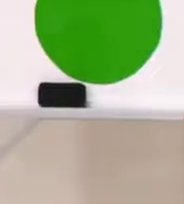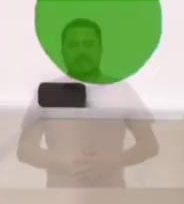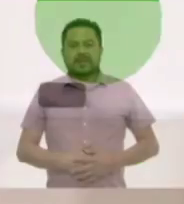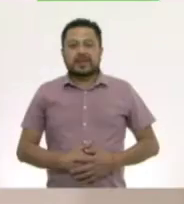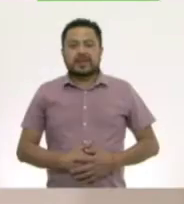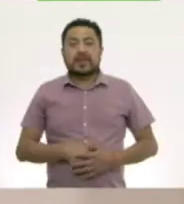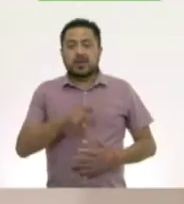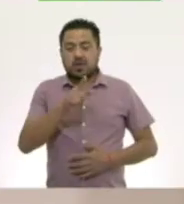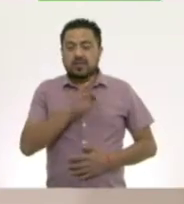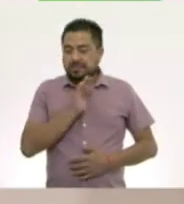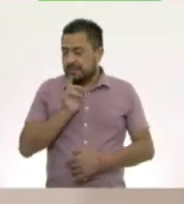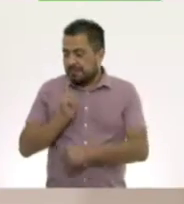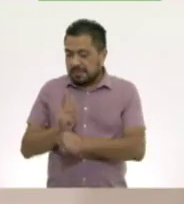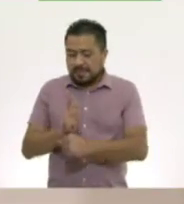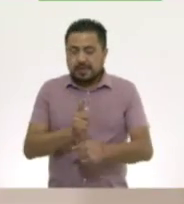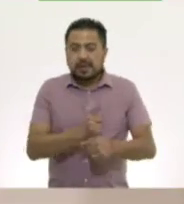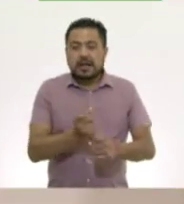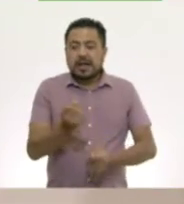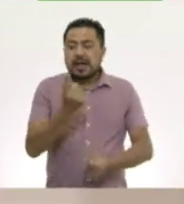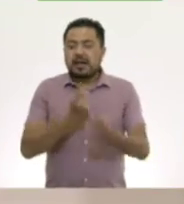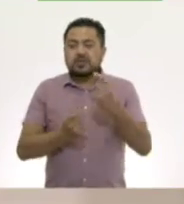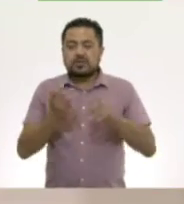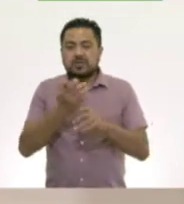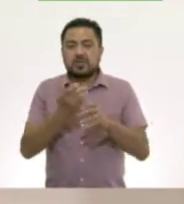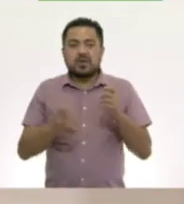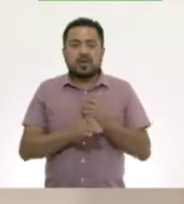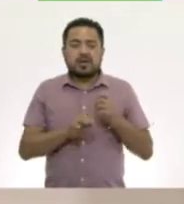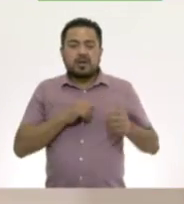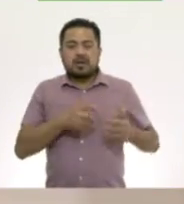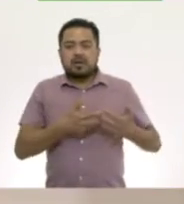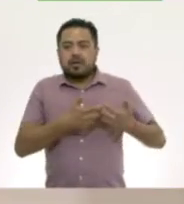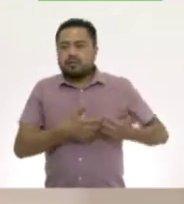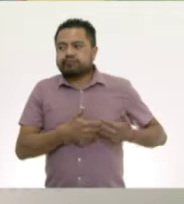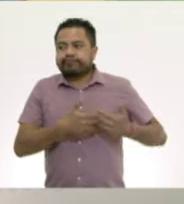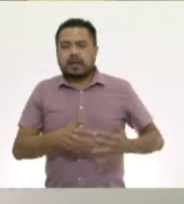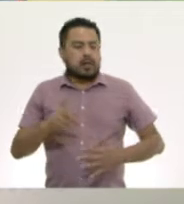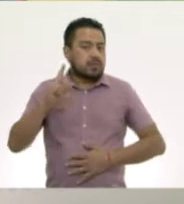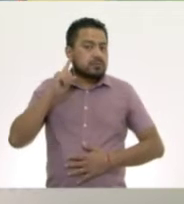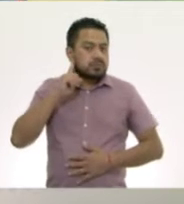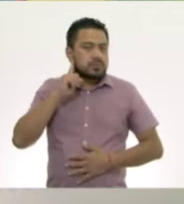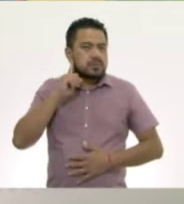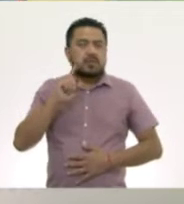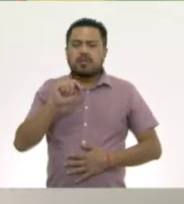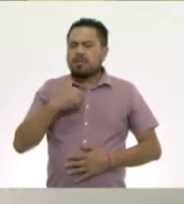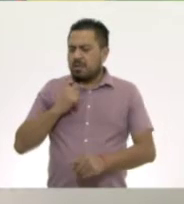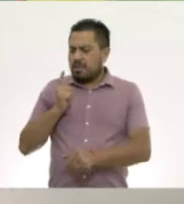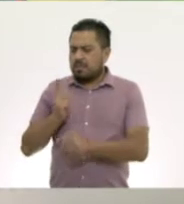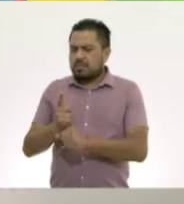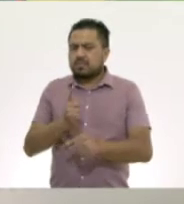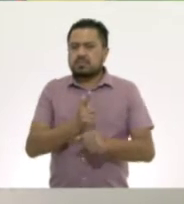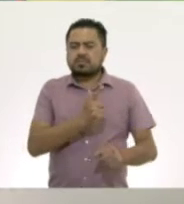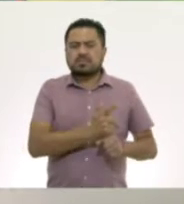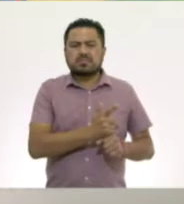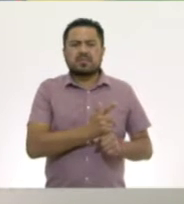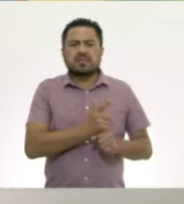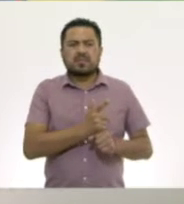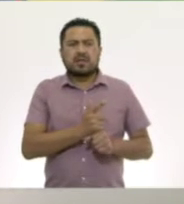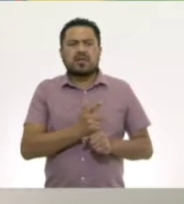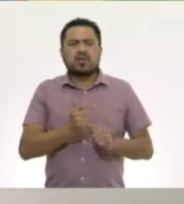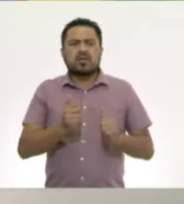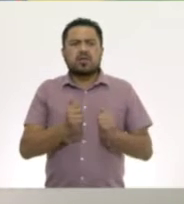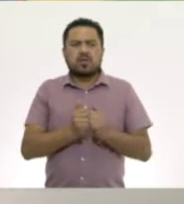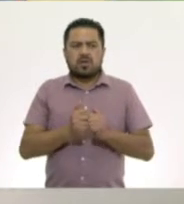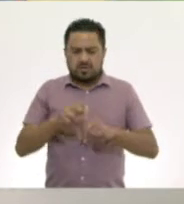¿Lograste identificar algunos de los objetos que producen sonidos? Yo identifiqué unas pinzas